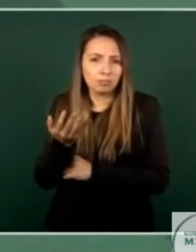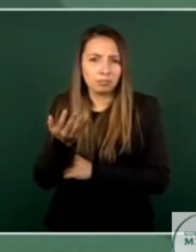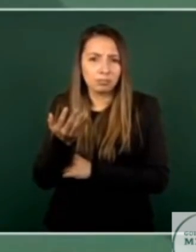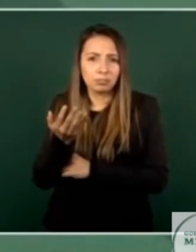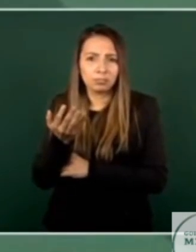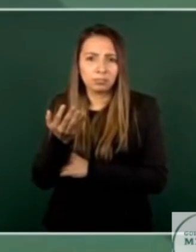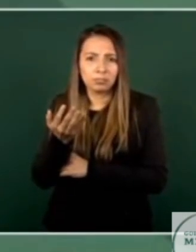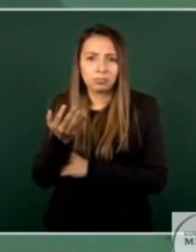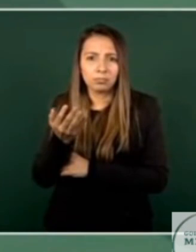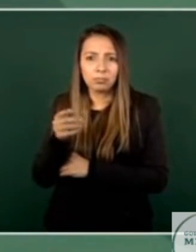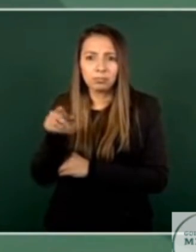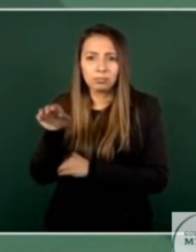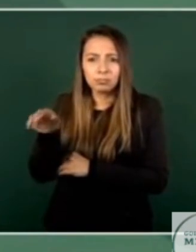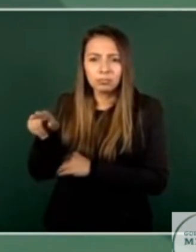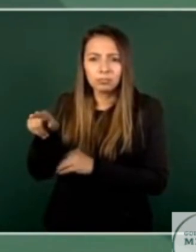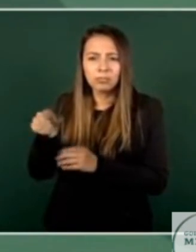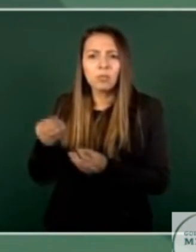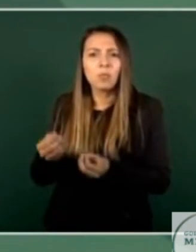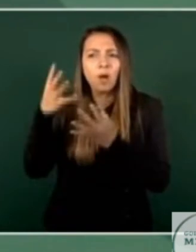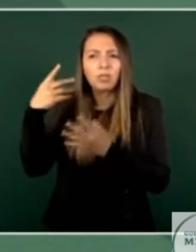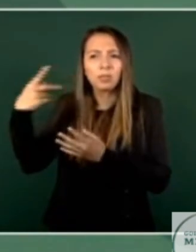a esas acciones